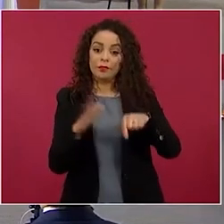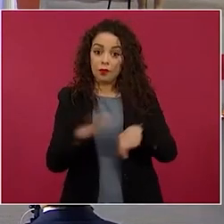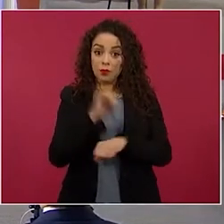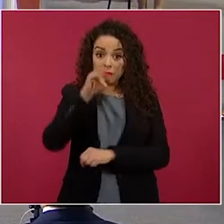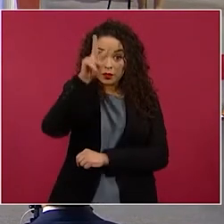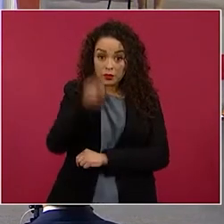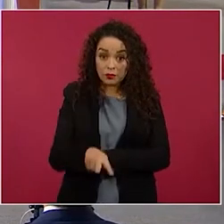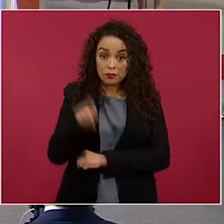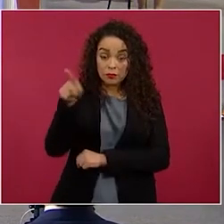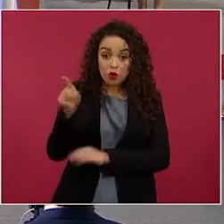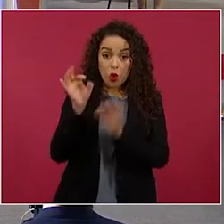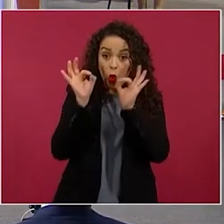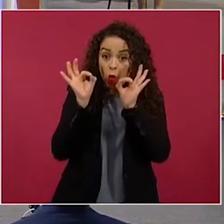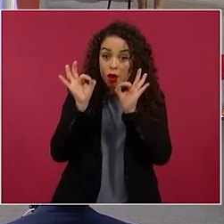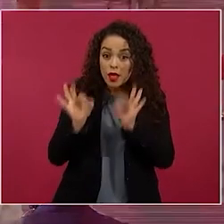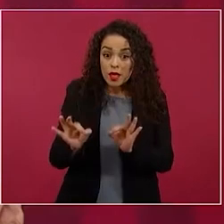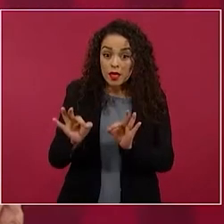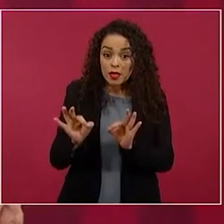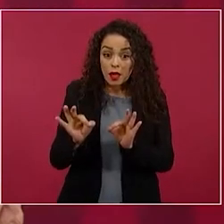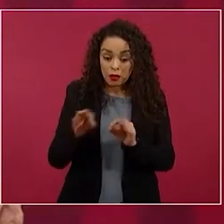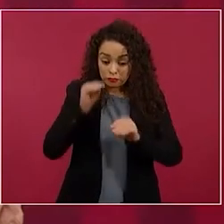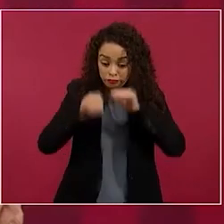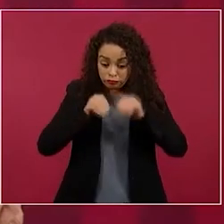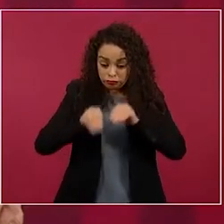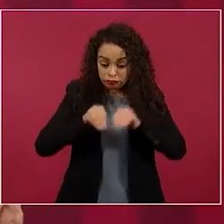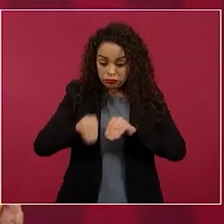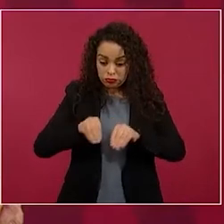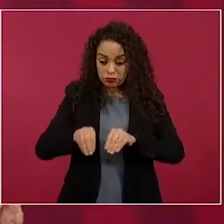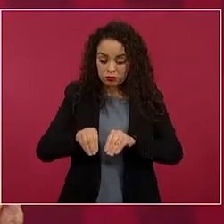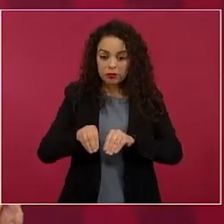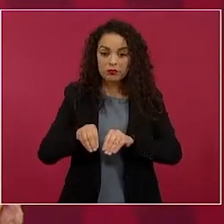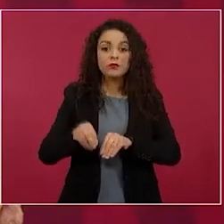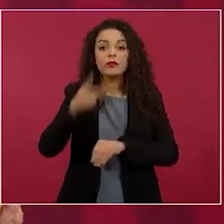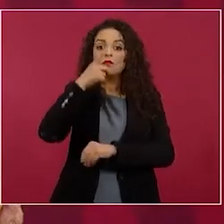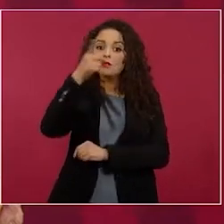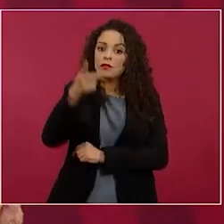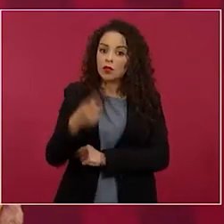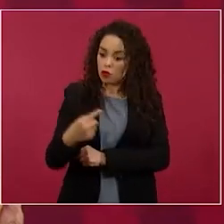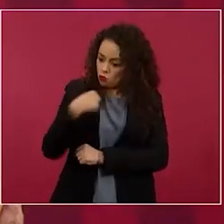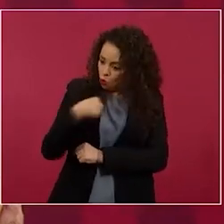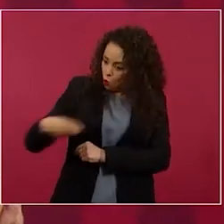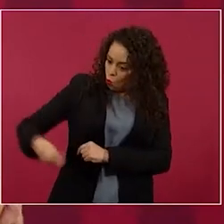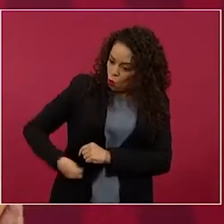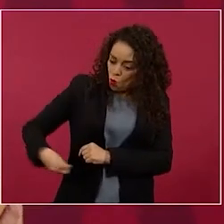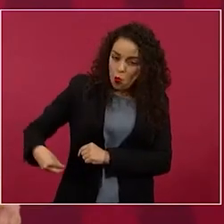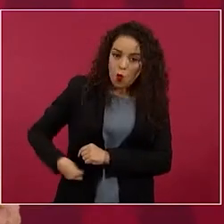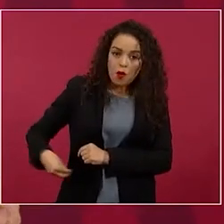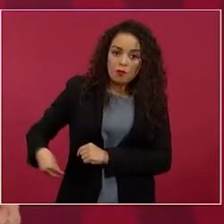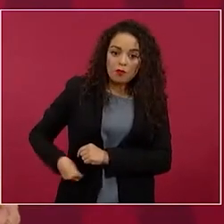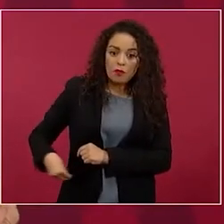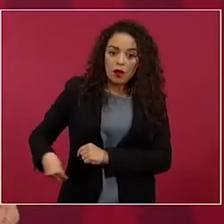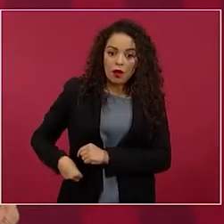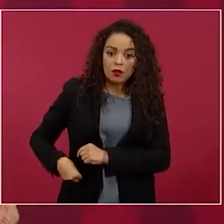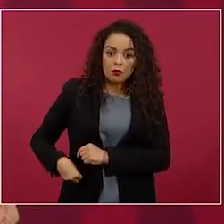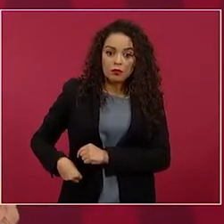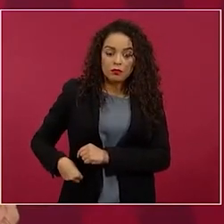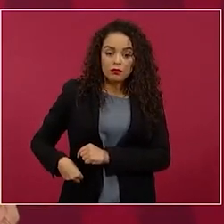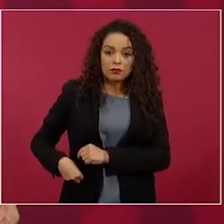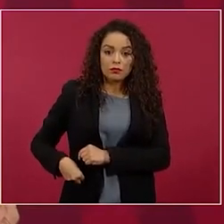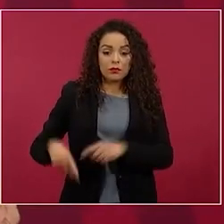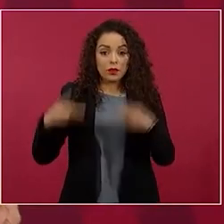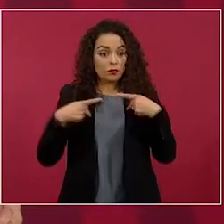me culpaba no sólo de las desapariciones